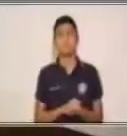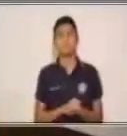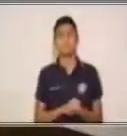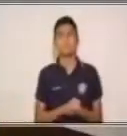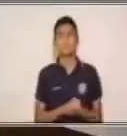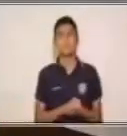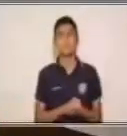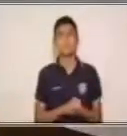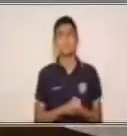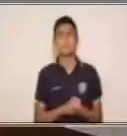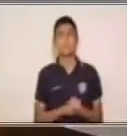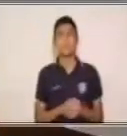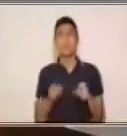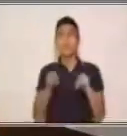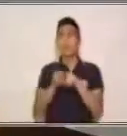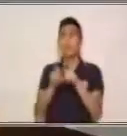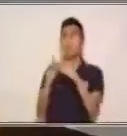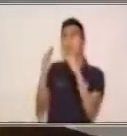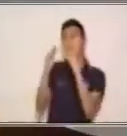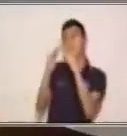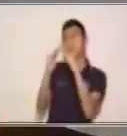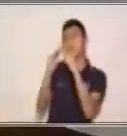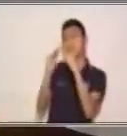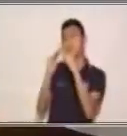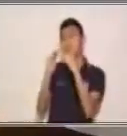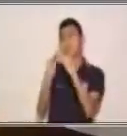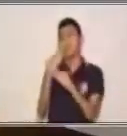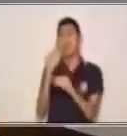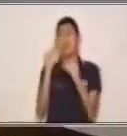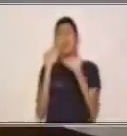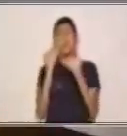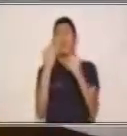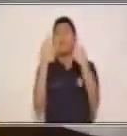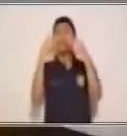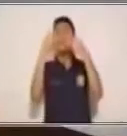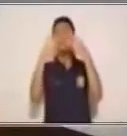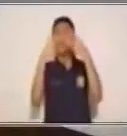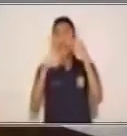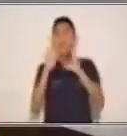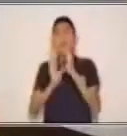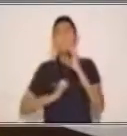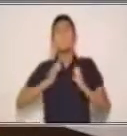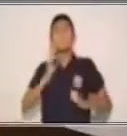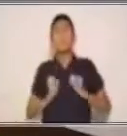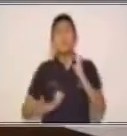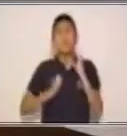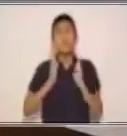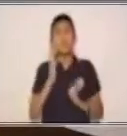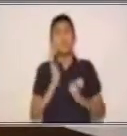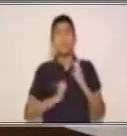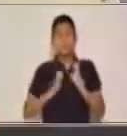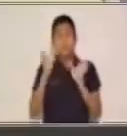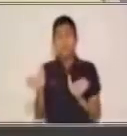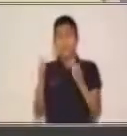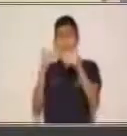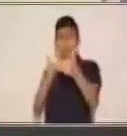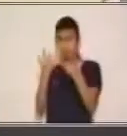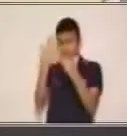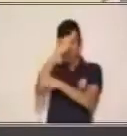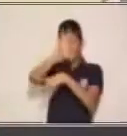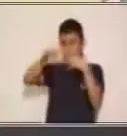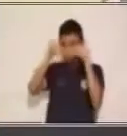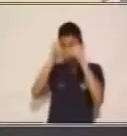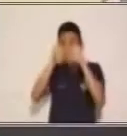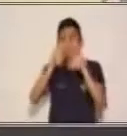Es como una casita, muchas emociones, guardo en una cajita. O escuchen.